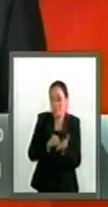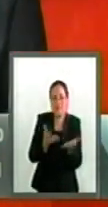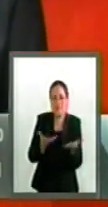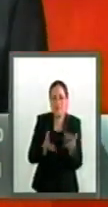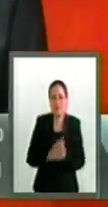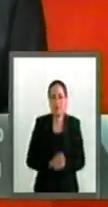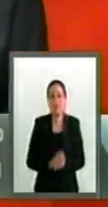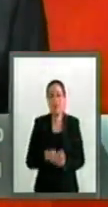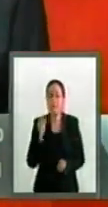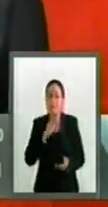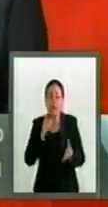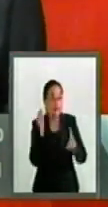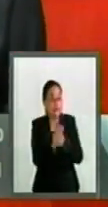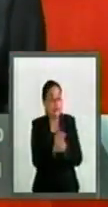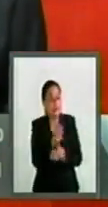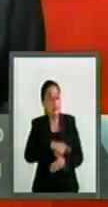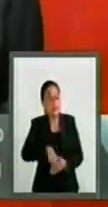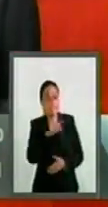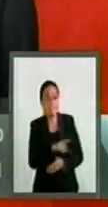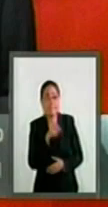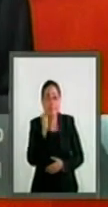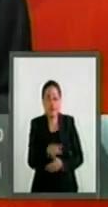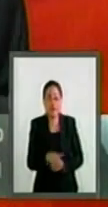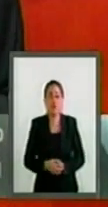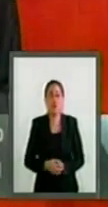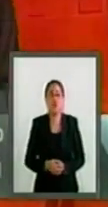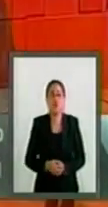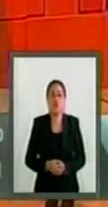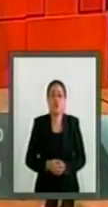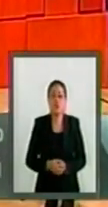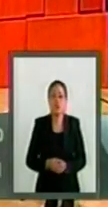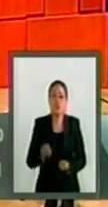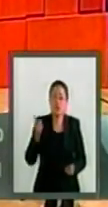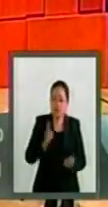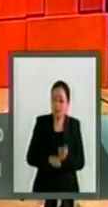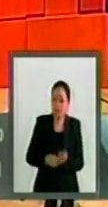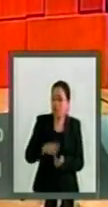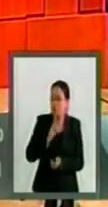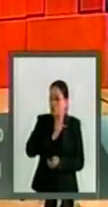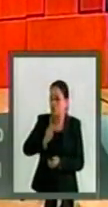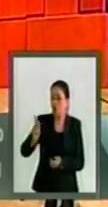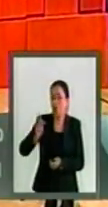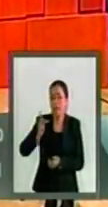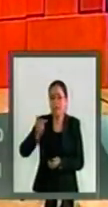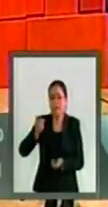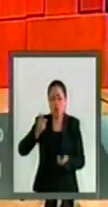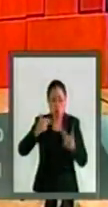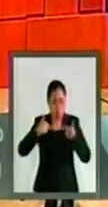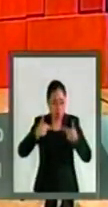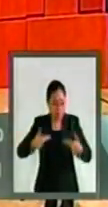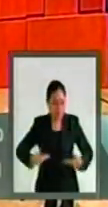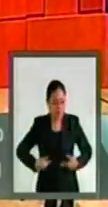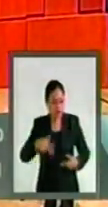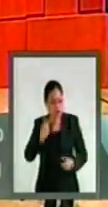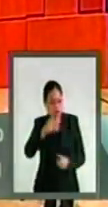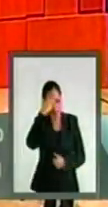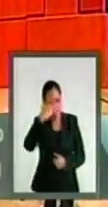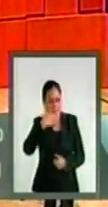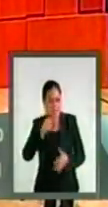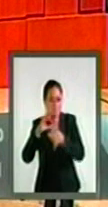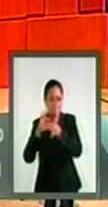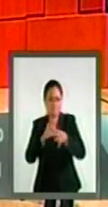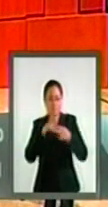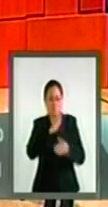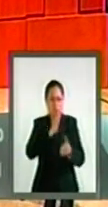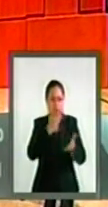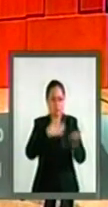de lado, deja de lado lo que es gravísimo, el desarrollo armónico de todas las facultades de ser humano, el amor